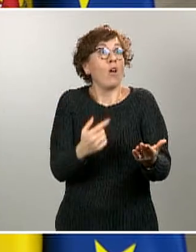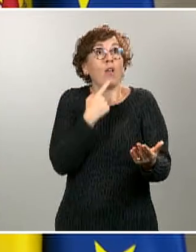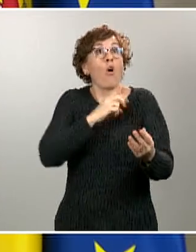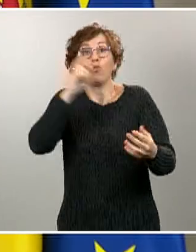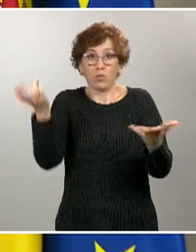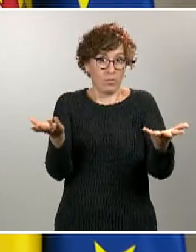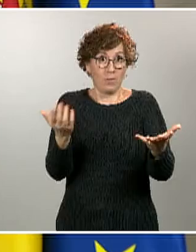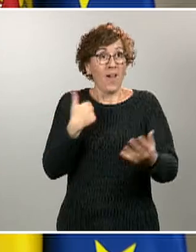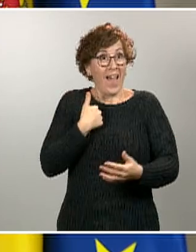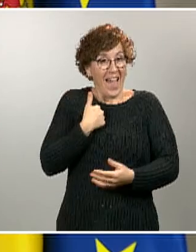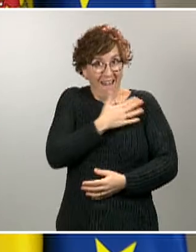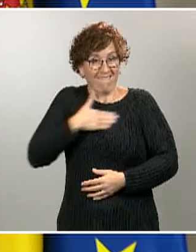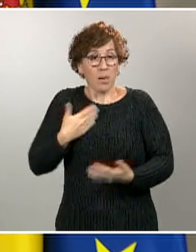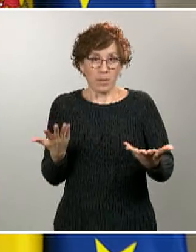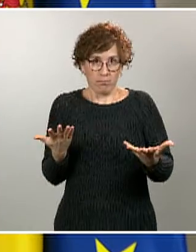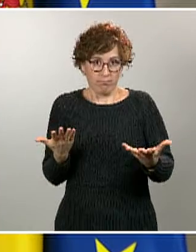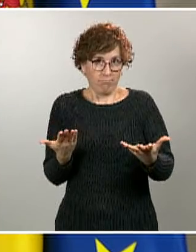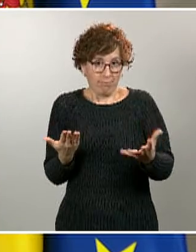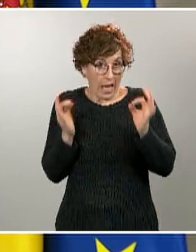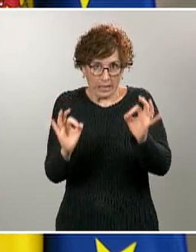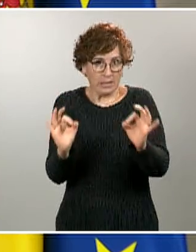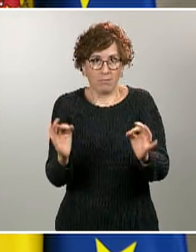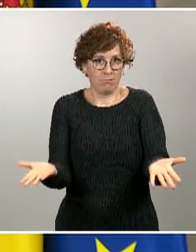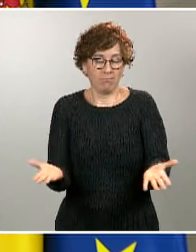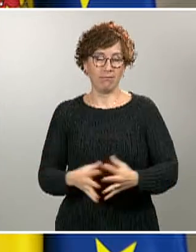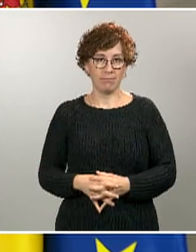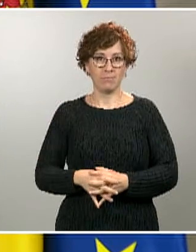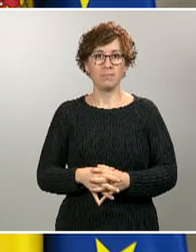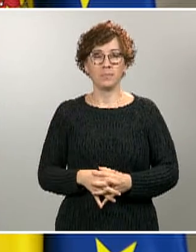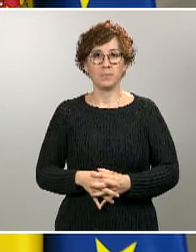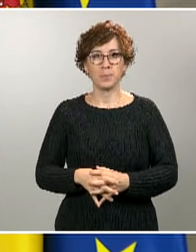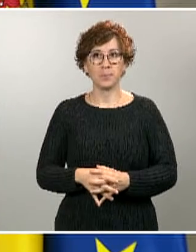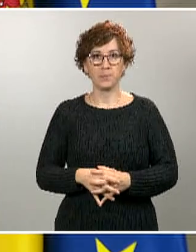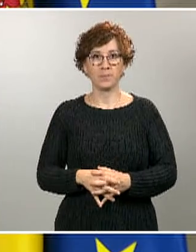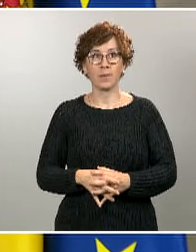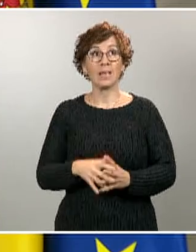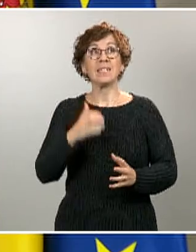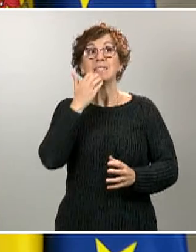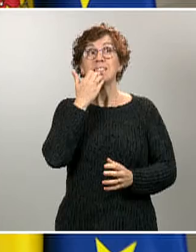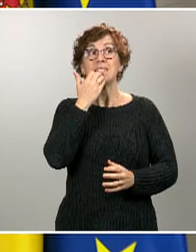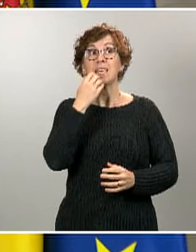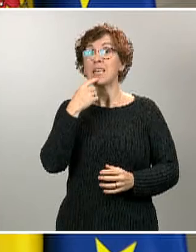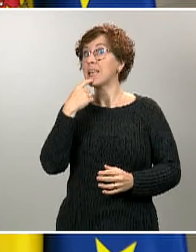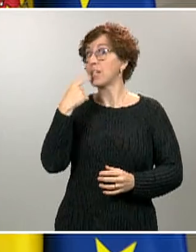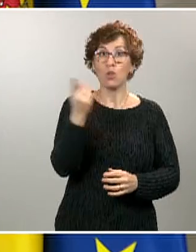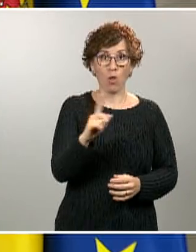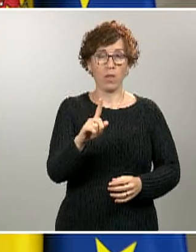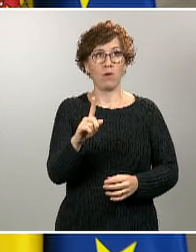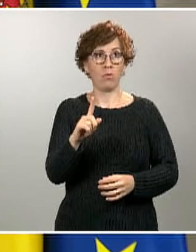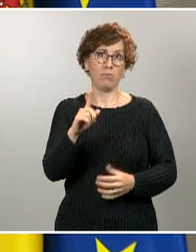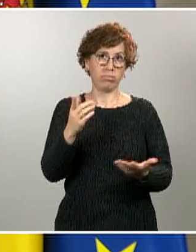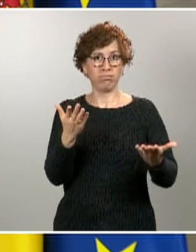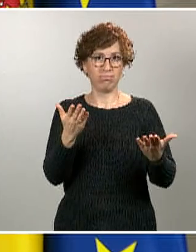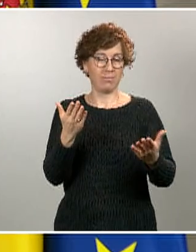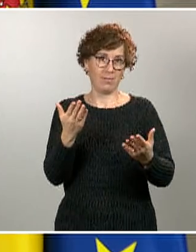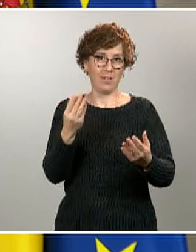pero no se puede decir. Esto es así. Quiero también, sería injusto no hacerlo, una vez más agradecer el esfuerzo enorme del